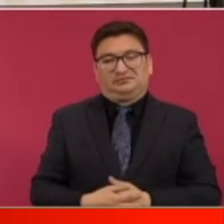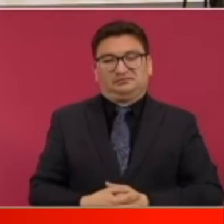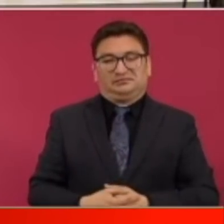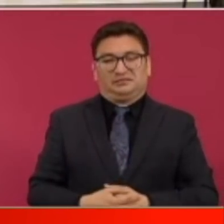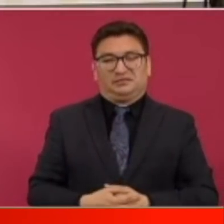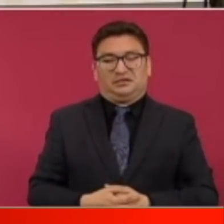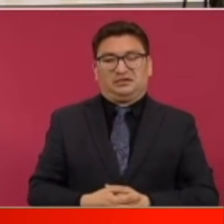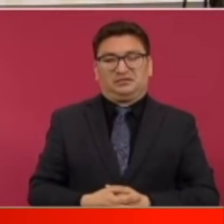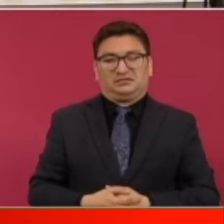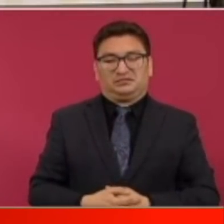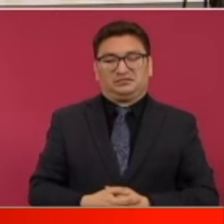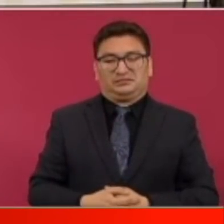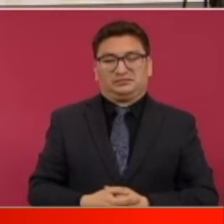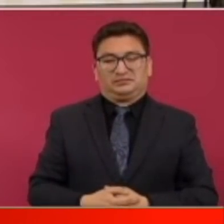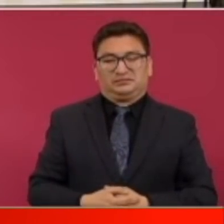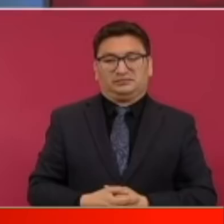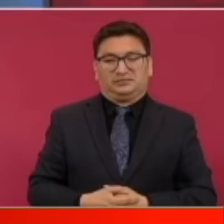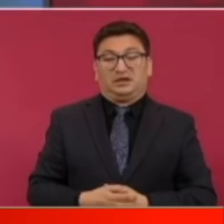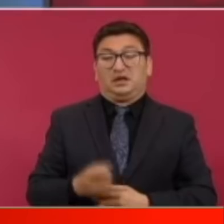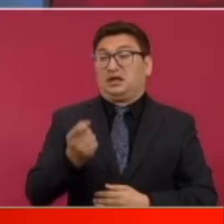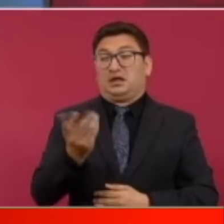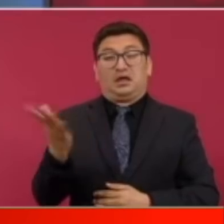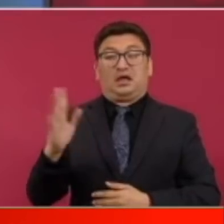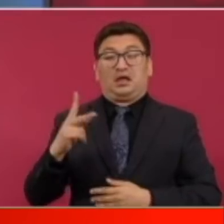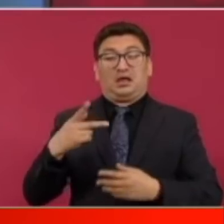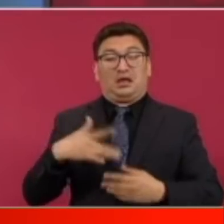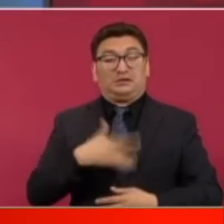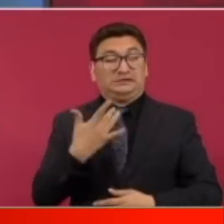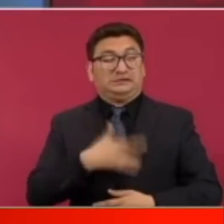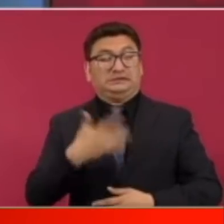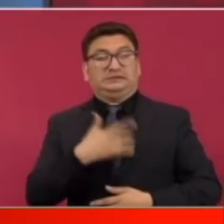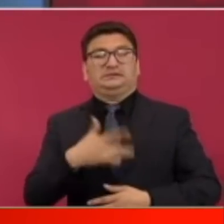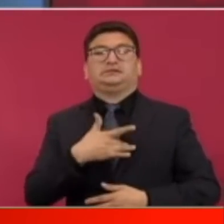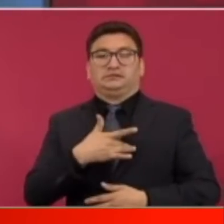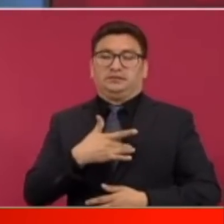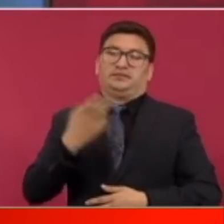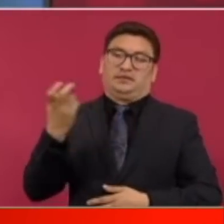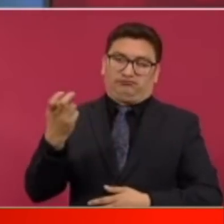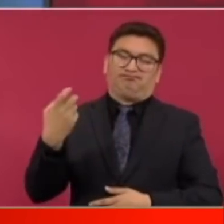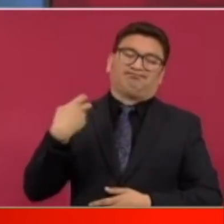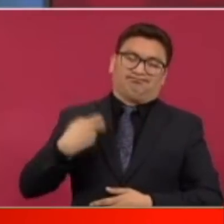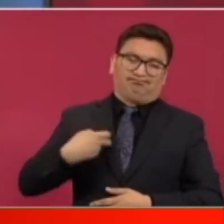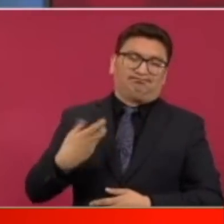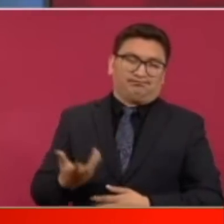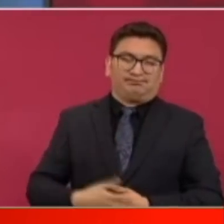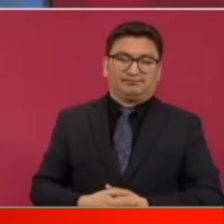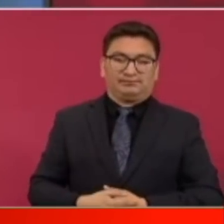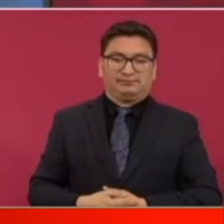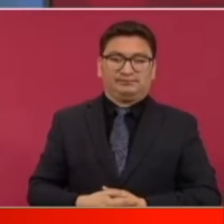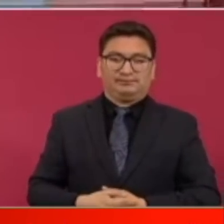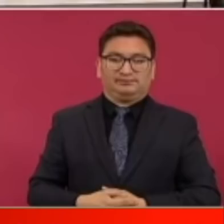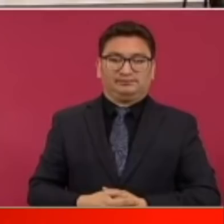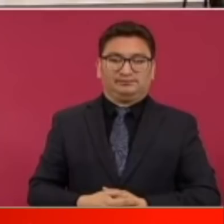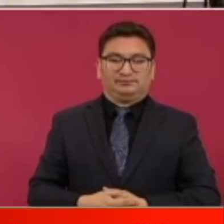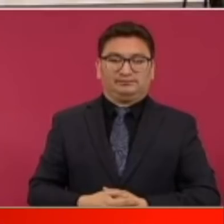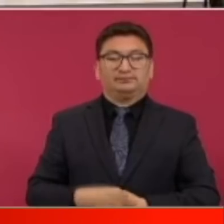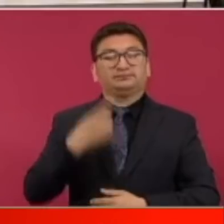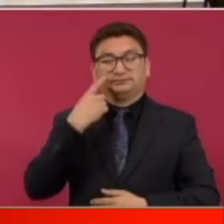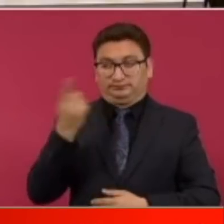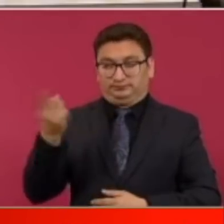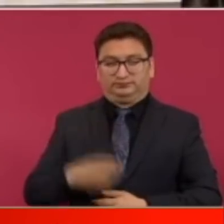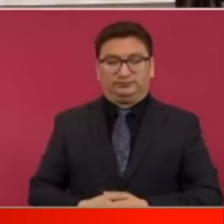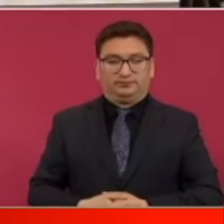produce una reacción y es esto a ver